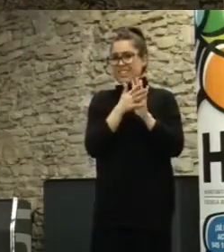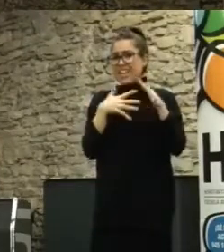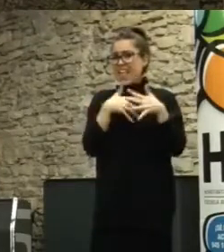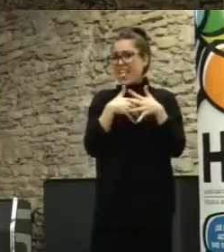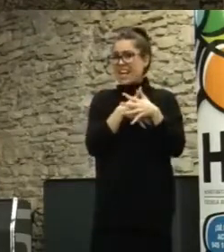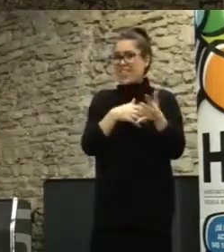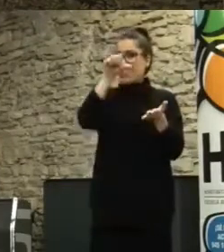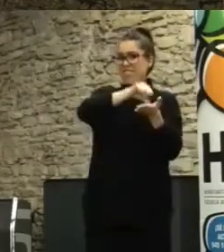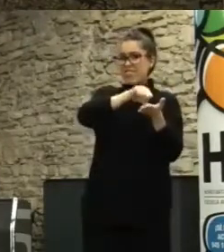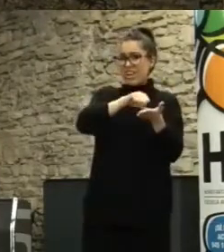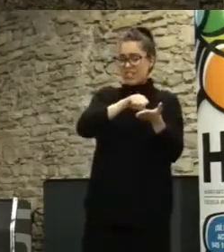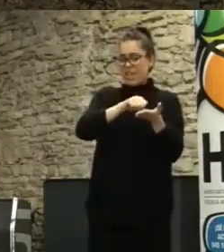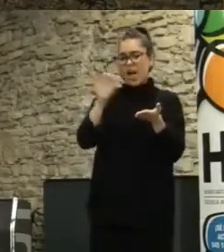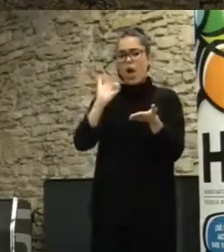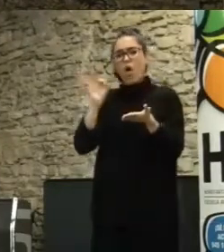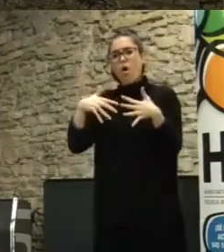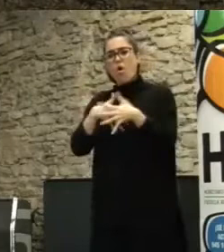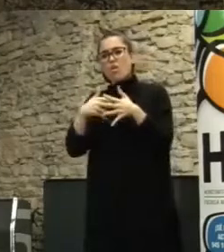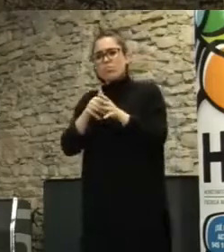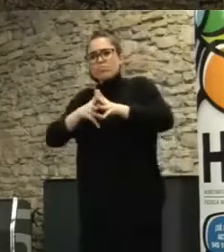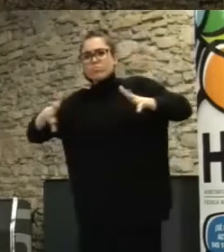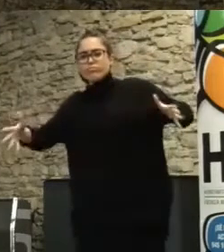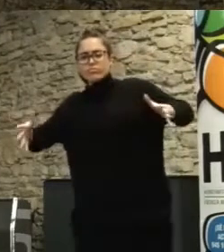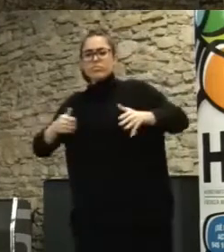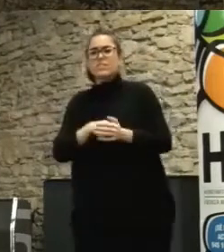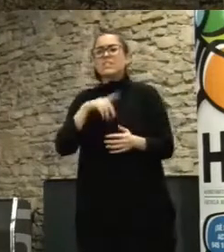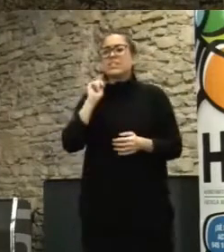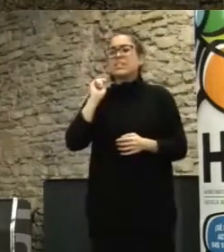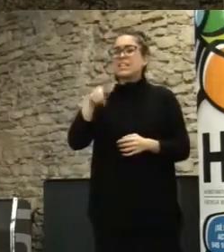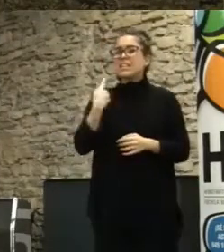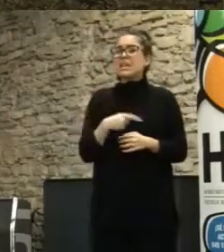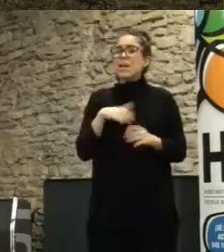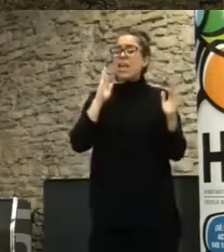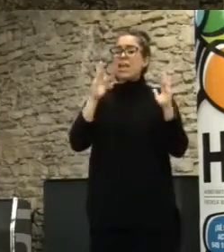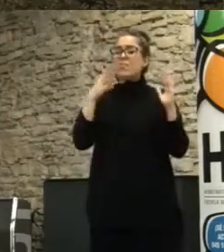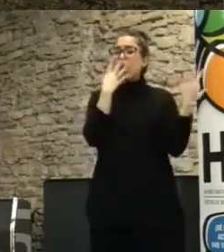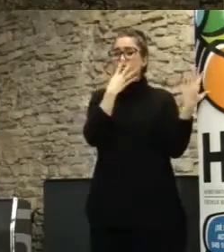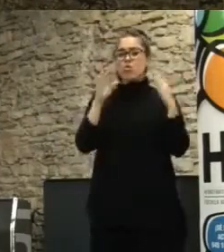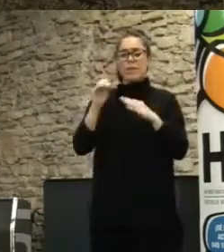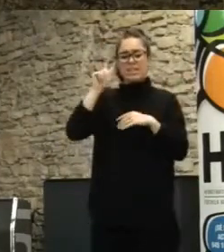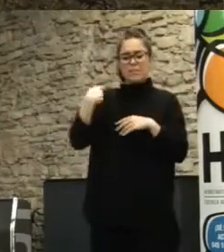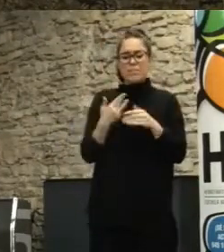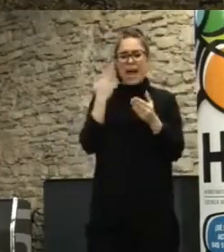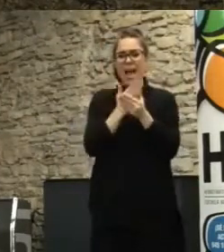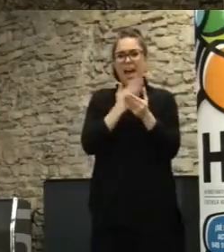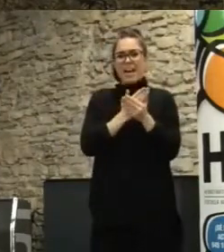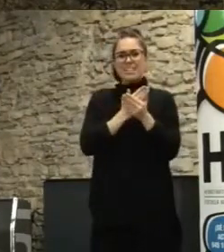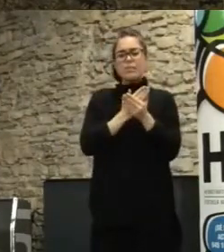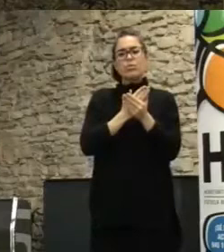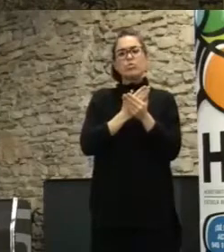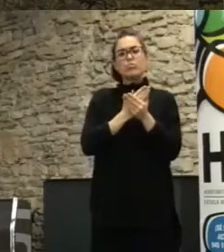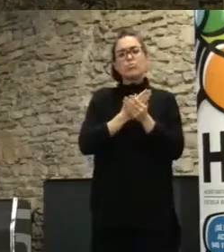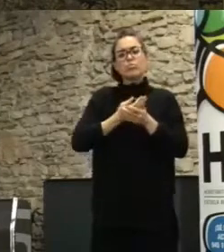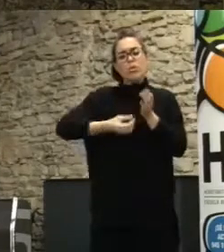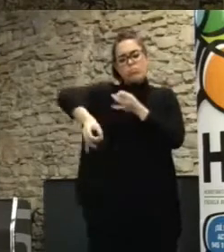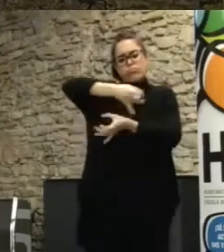distribuida. El peer-to-peer se hizo famoso, sobre todo, con Napster, a finales de los 90, el intercambio de archivos, ¿no? Una red descentralizada de gente